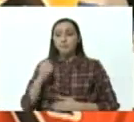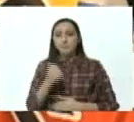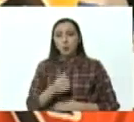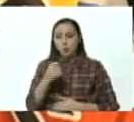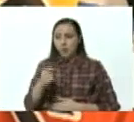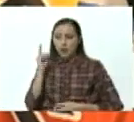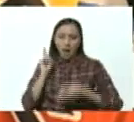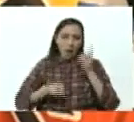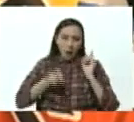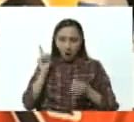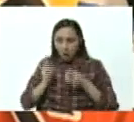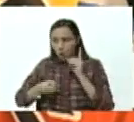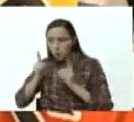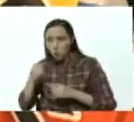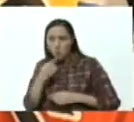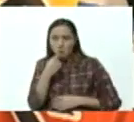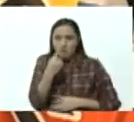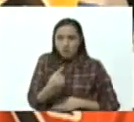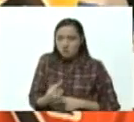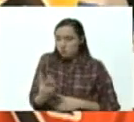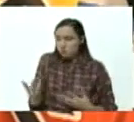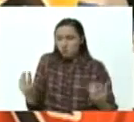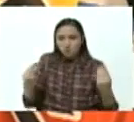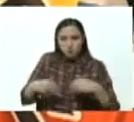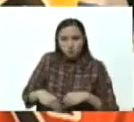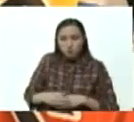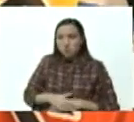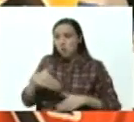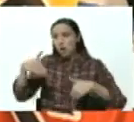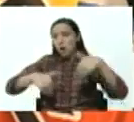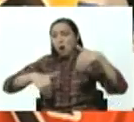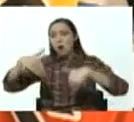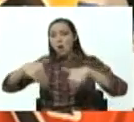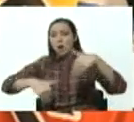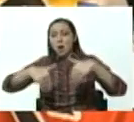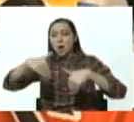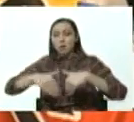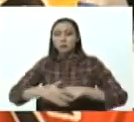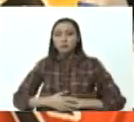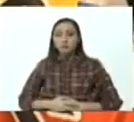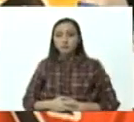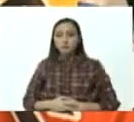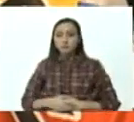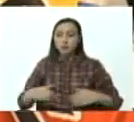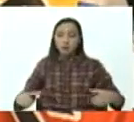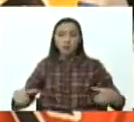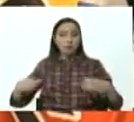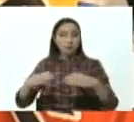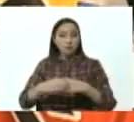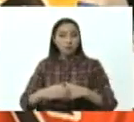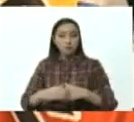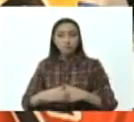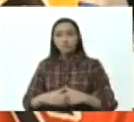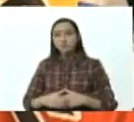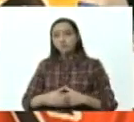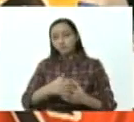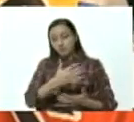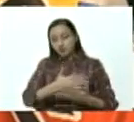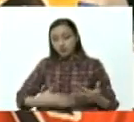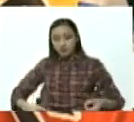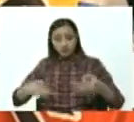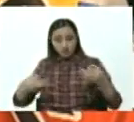dirigentes dicen no estar de acuerdo con las elecciones sus partidos en sus tarjetas han